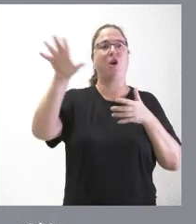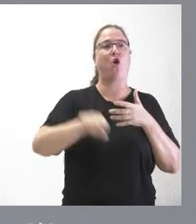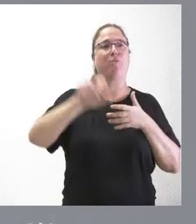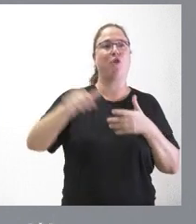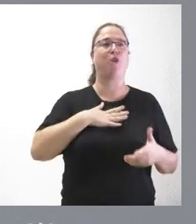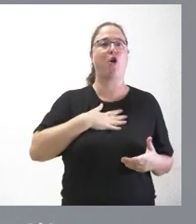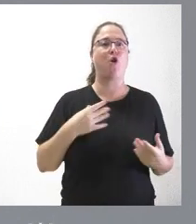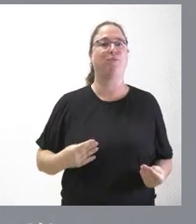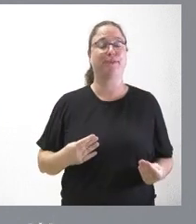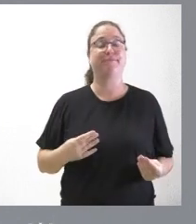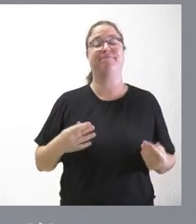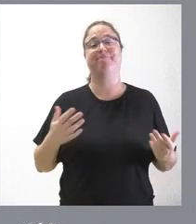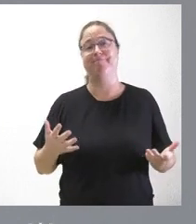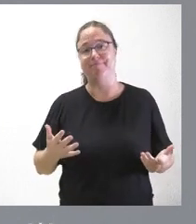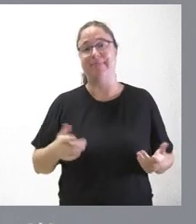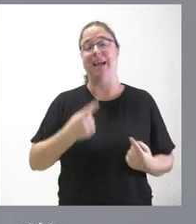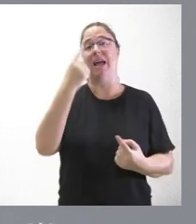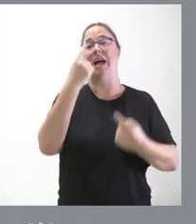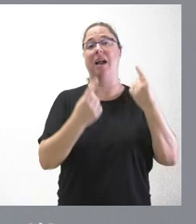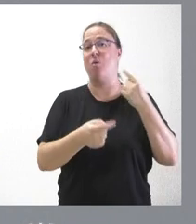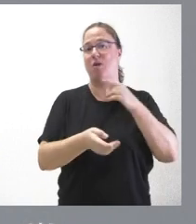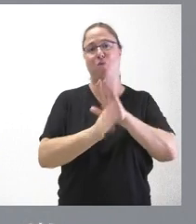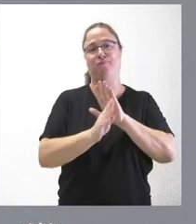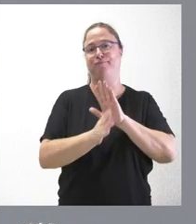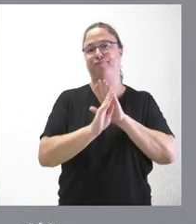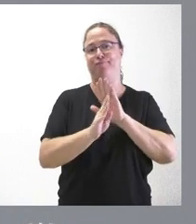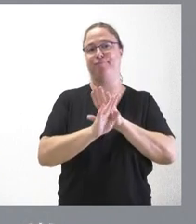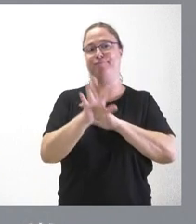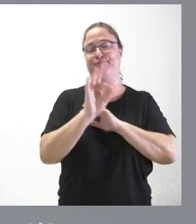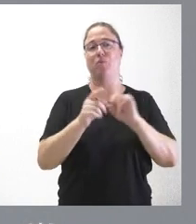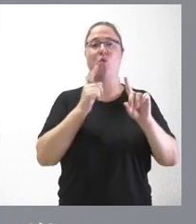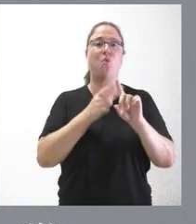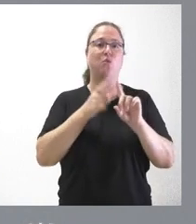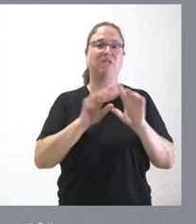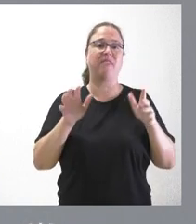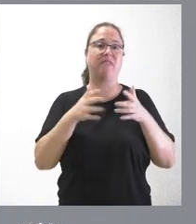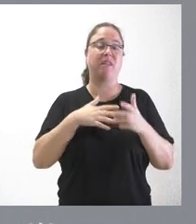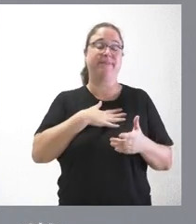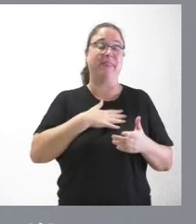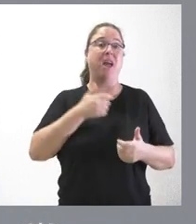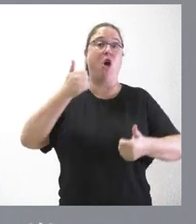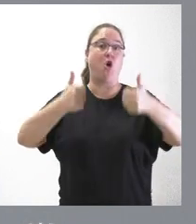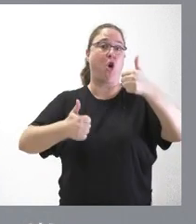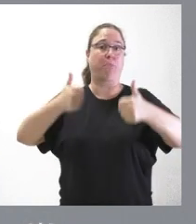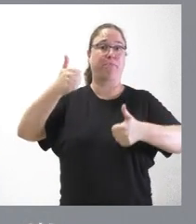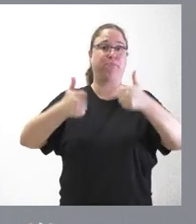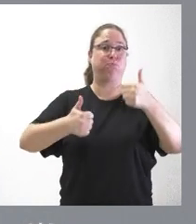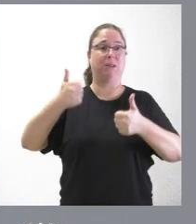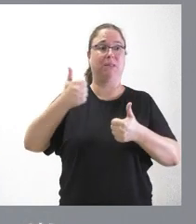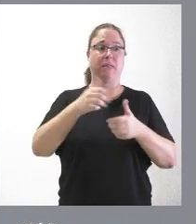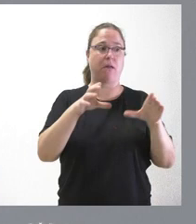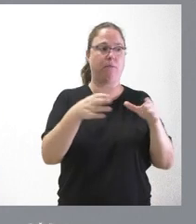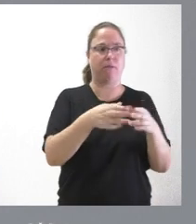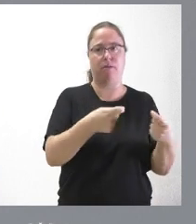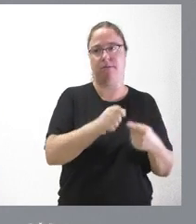estas personas, algunas de ellas han decidido seguir utilizando estos medios y es verdad que la competencia que tienen este pequeño